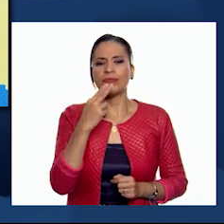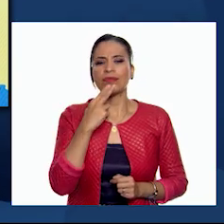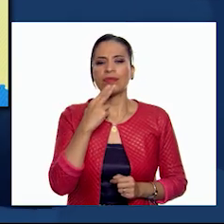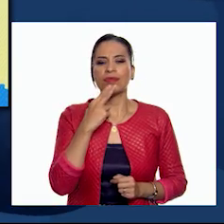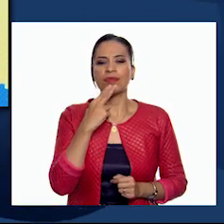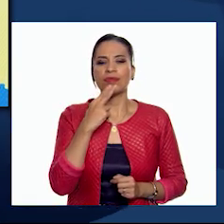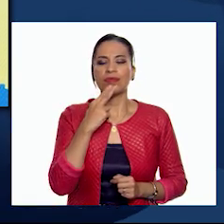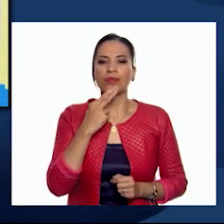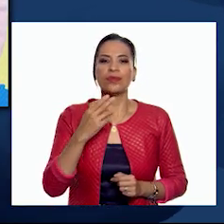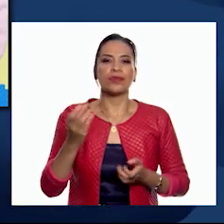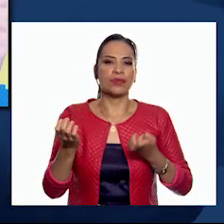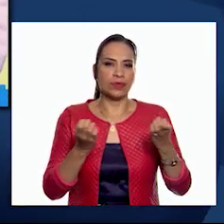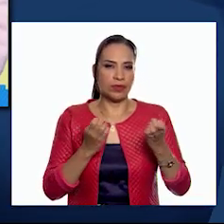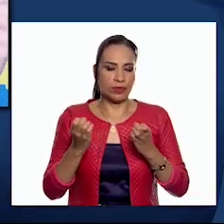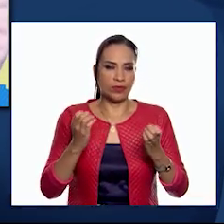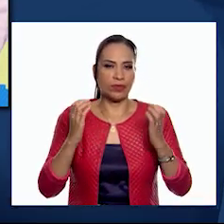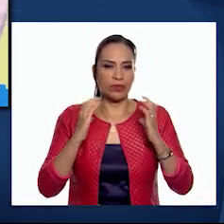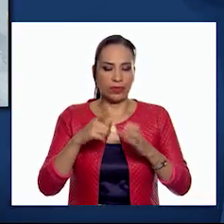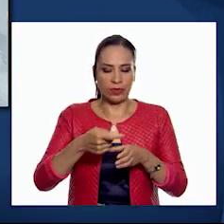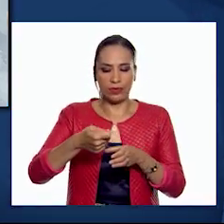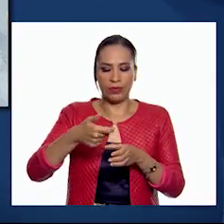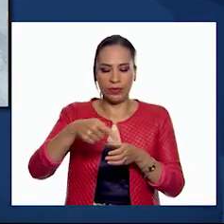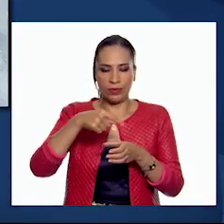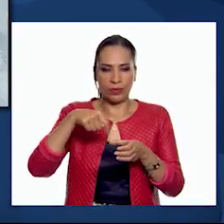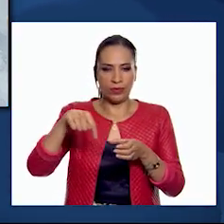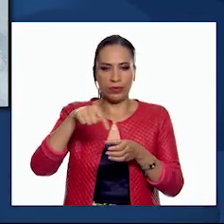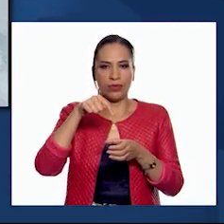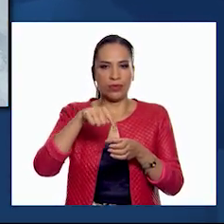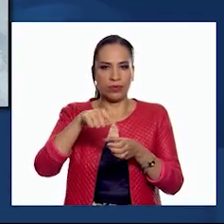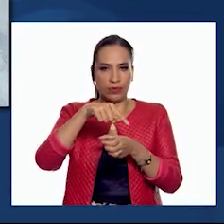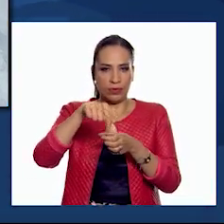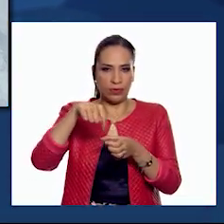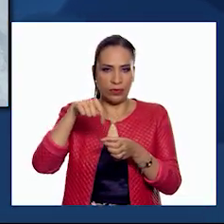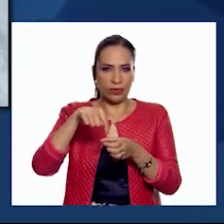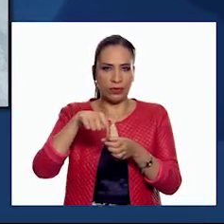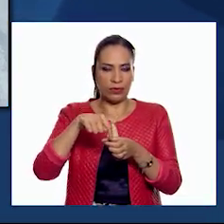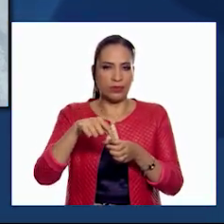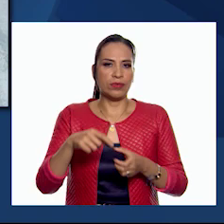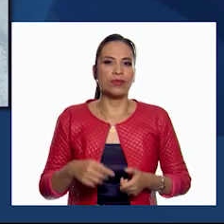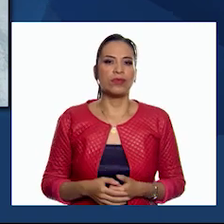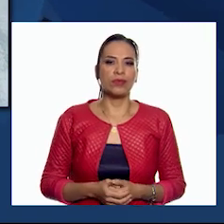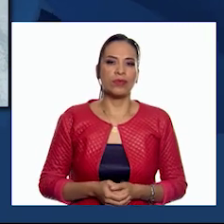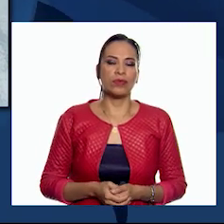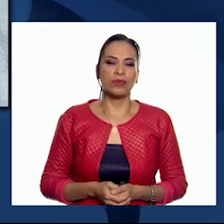que con los movimientos la canica quede atorada dentro de algún pedazo de tubo.